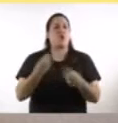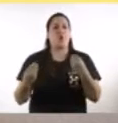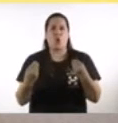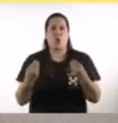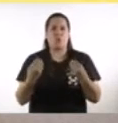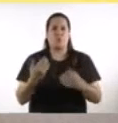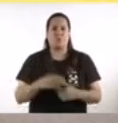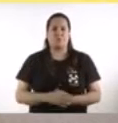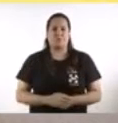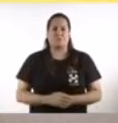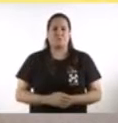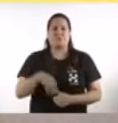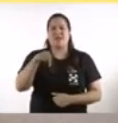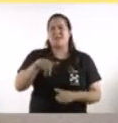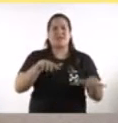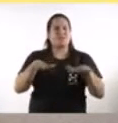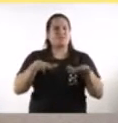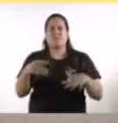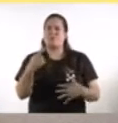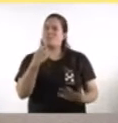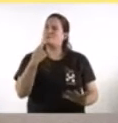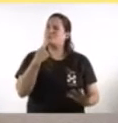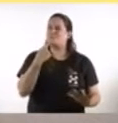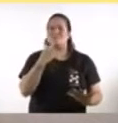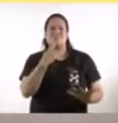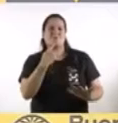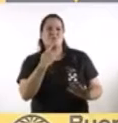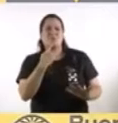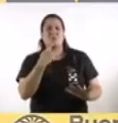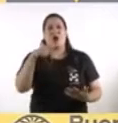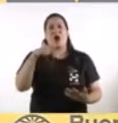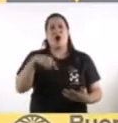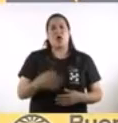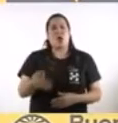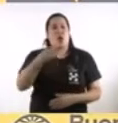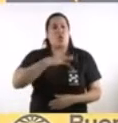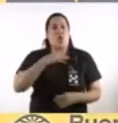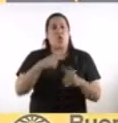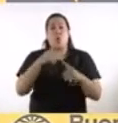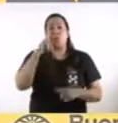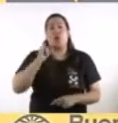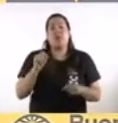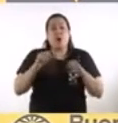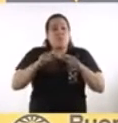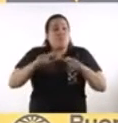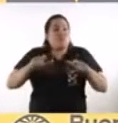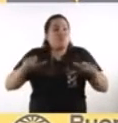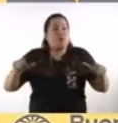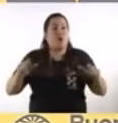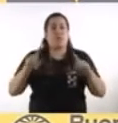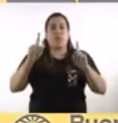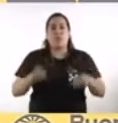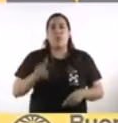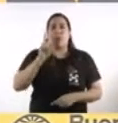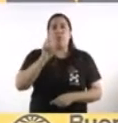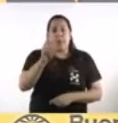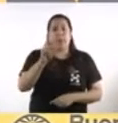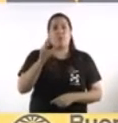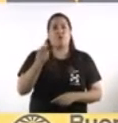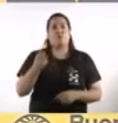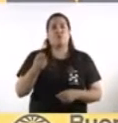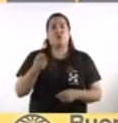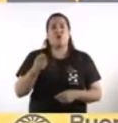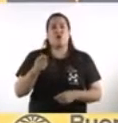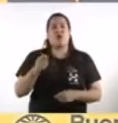momentos de incertidumbre, aumentan la cantidad de contagios diarios, vemos lo que está sucediendo con los rebrotes